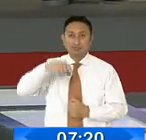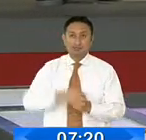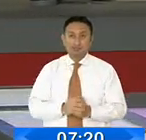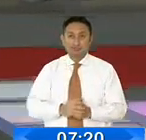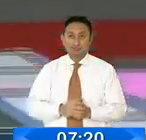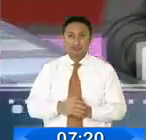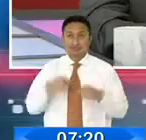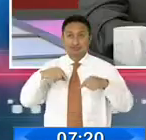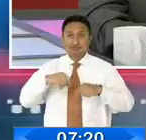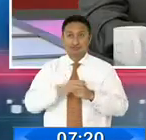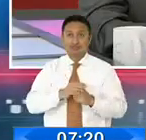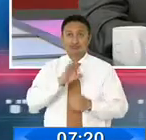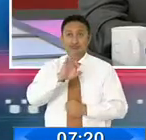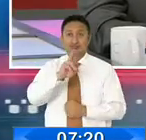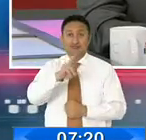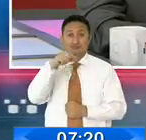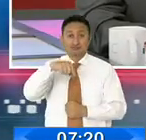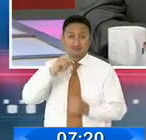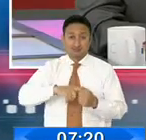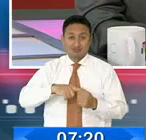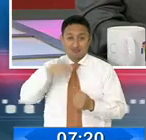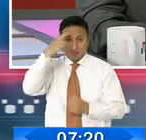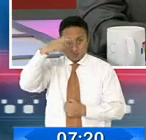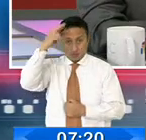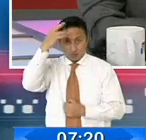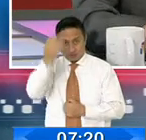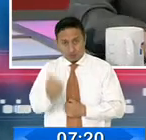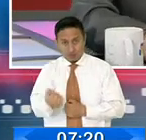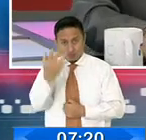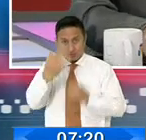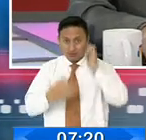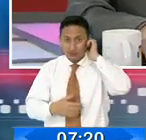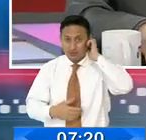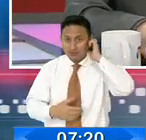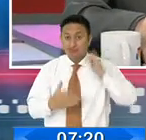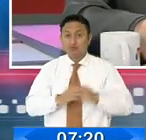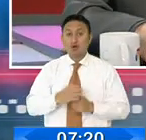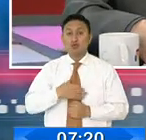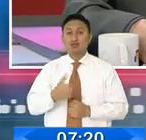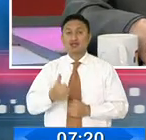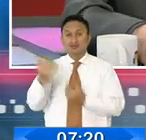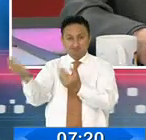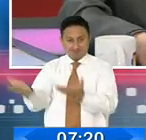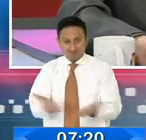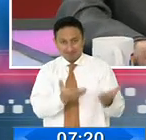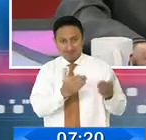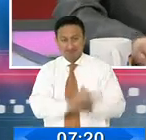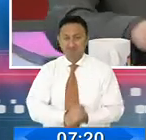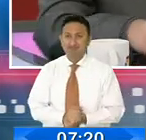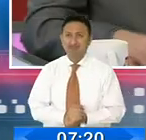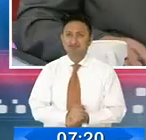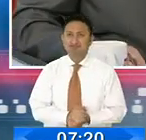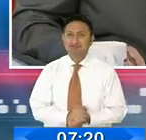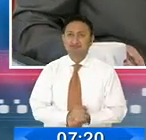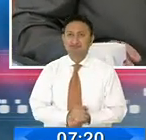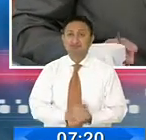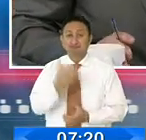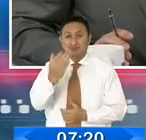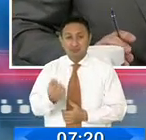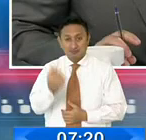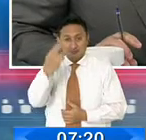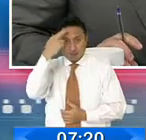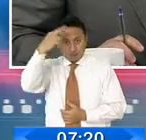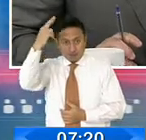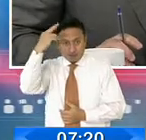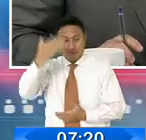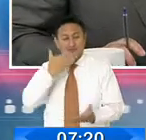central de Televisión de la Ciudad de Quito, le saluda Roberto Álvarez Vandenberg. ¿Cómo está asambleísta? Bienvenida. Muy buenos días Roberto, me encuentro muy